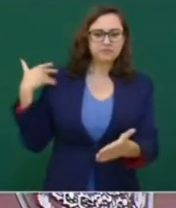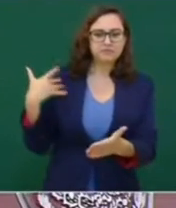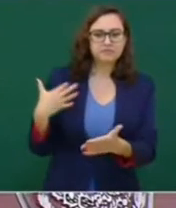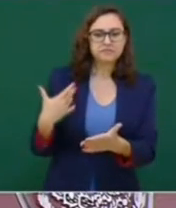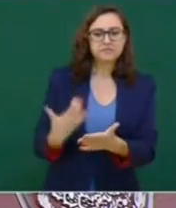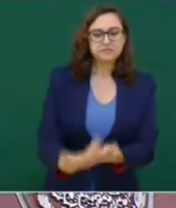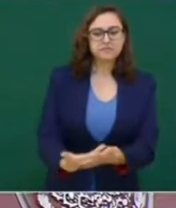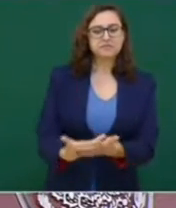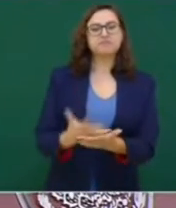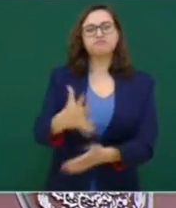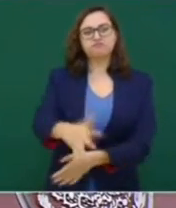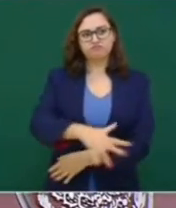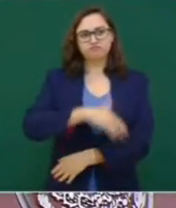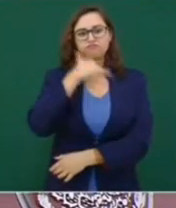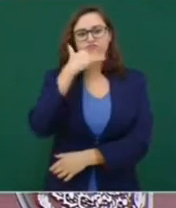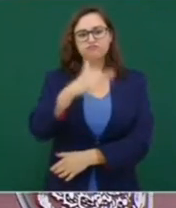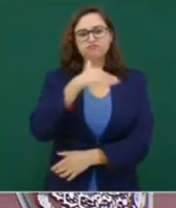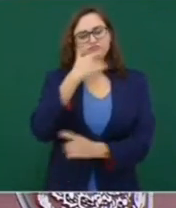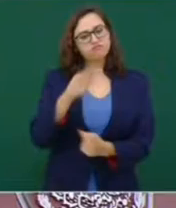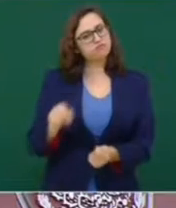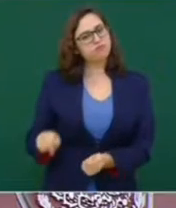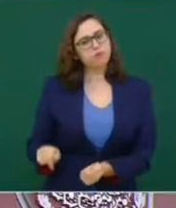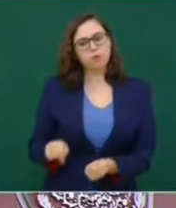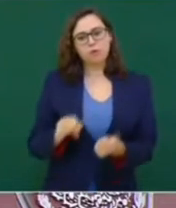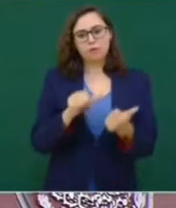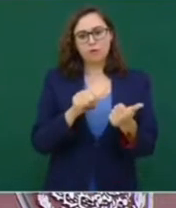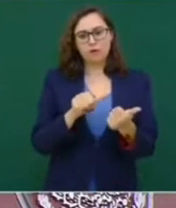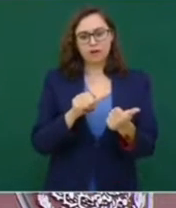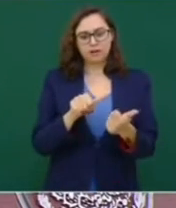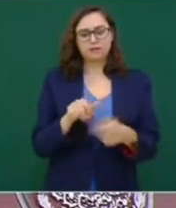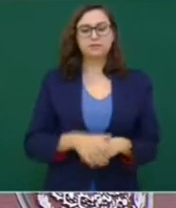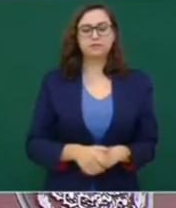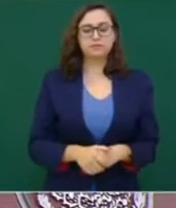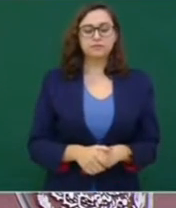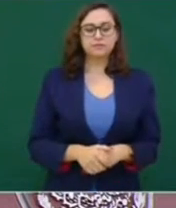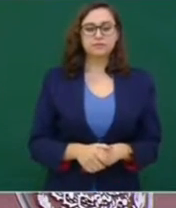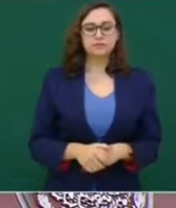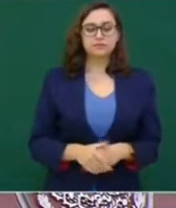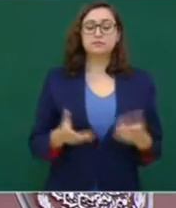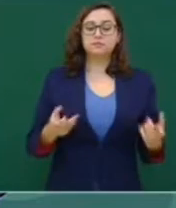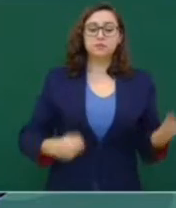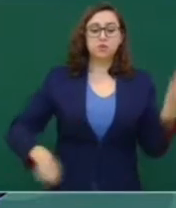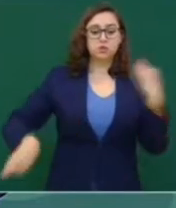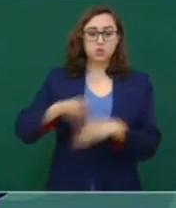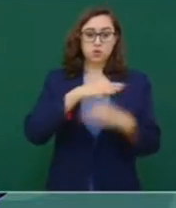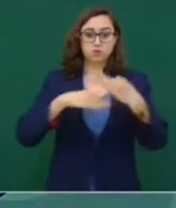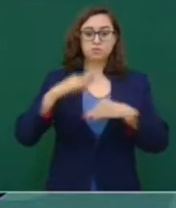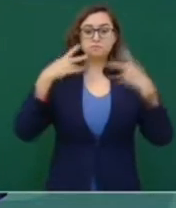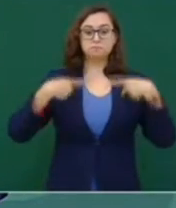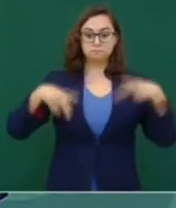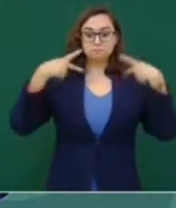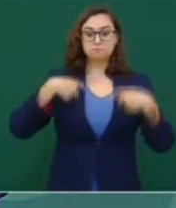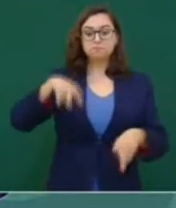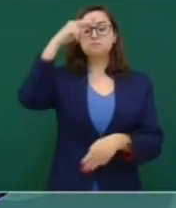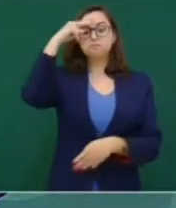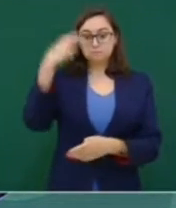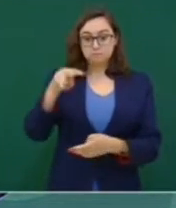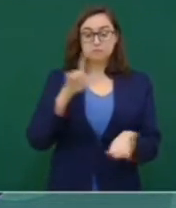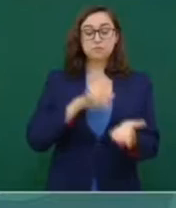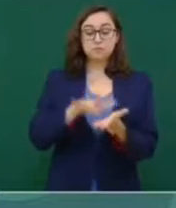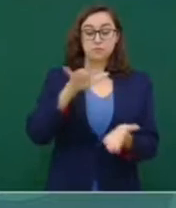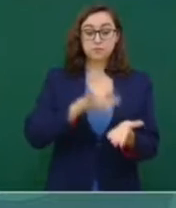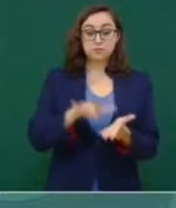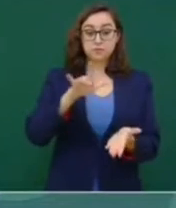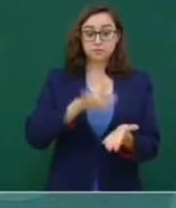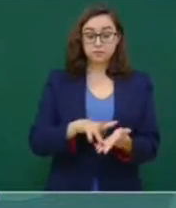desterrar la corrupción de nuestro país, es con el apoyo de todos los mexicanos. Entonces, el día